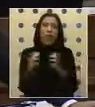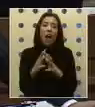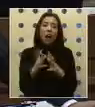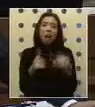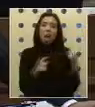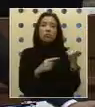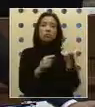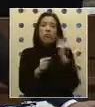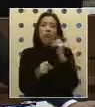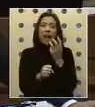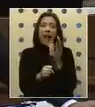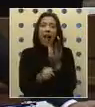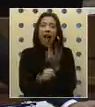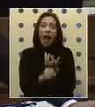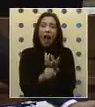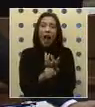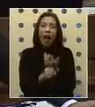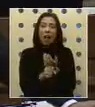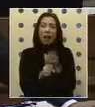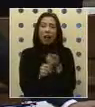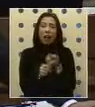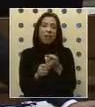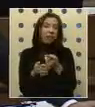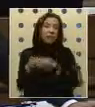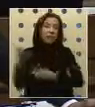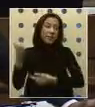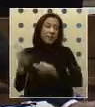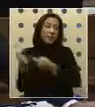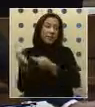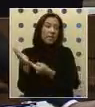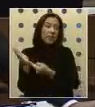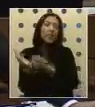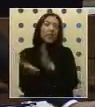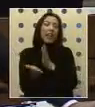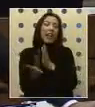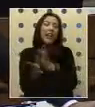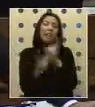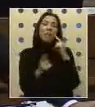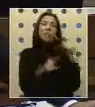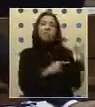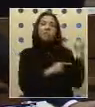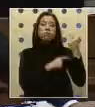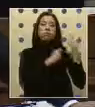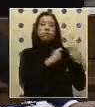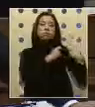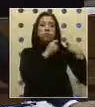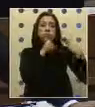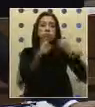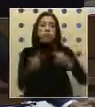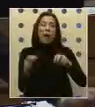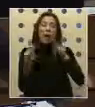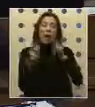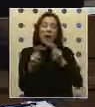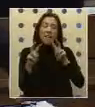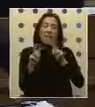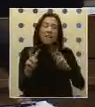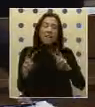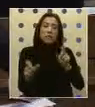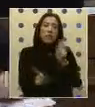patrimonio que existe de este medio de comunicación y que debe estar para el legado, para la investigación de aquellos que